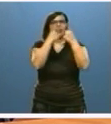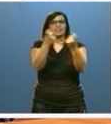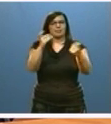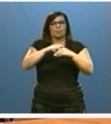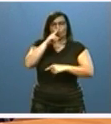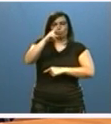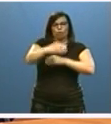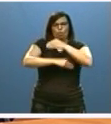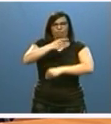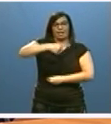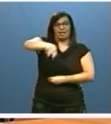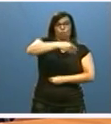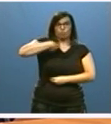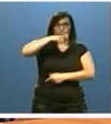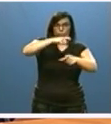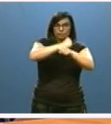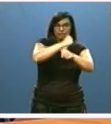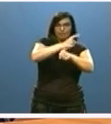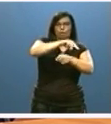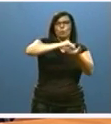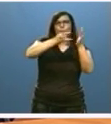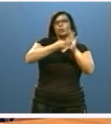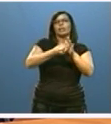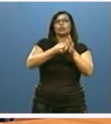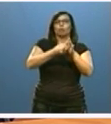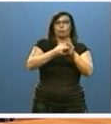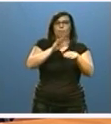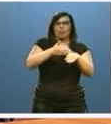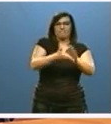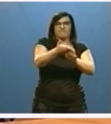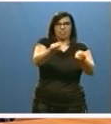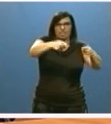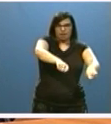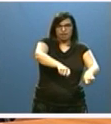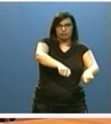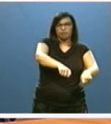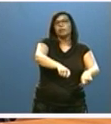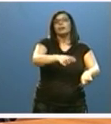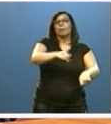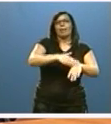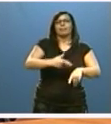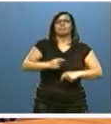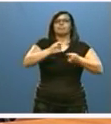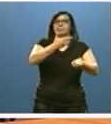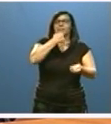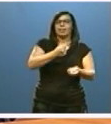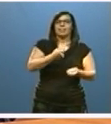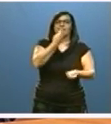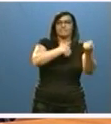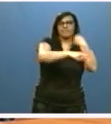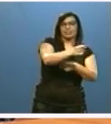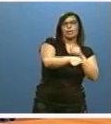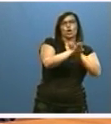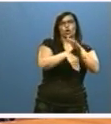por los propios trabajadores de la empresa del proyecto de cierre de la explotación de interior y que favorezca la venta y continuidad de la